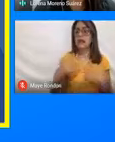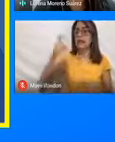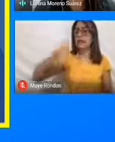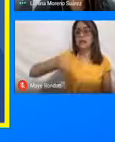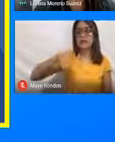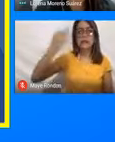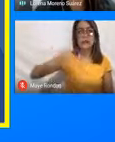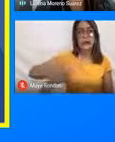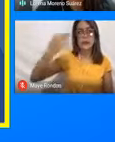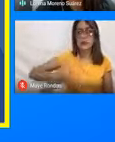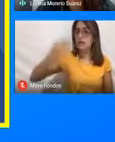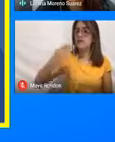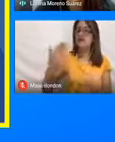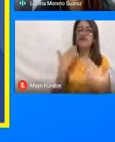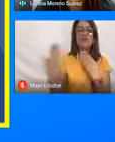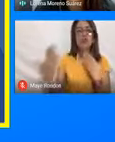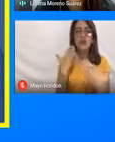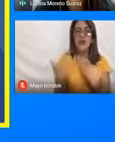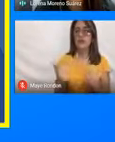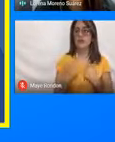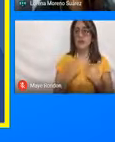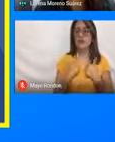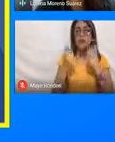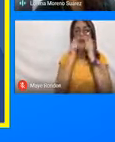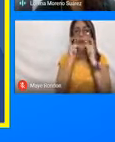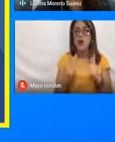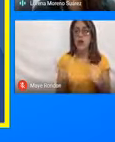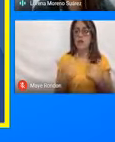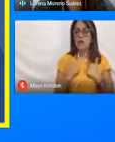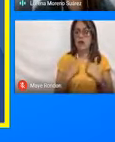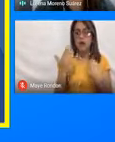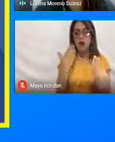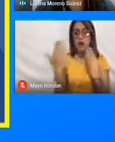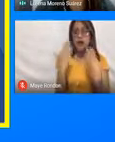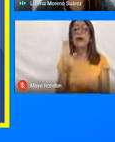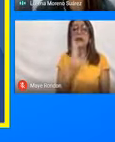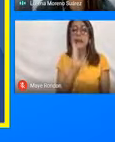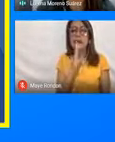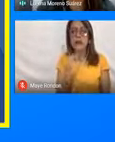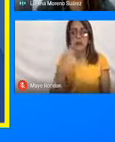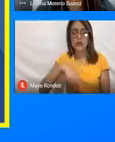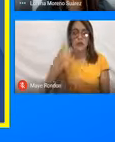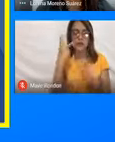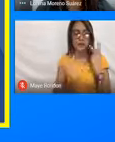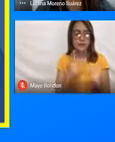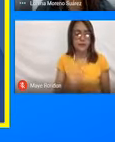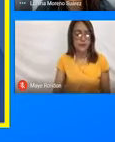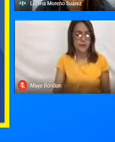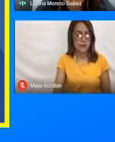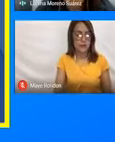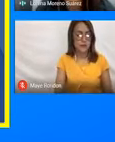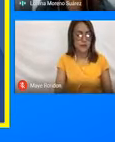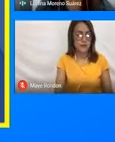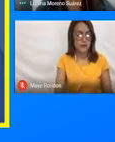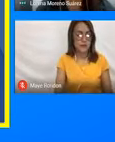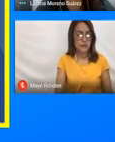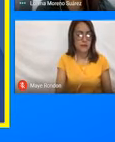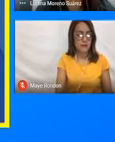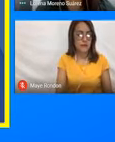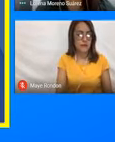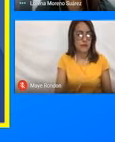confianza dentro del ser humano, y en este caso pues dentro de nuestros visitantes. Siguiente.